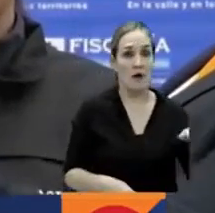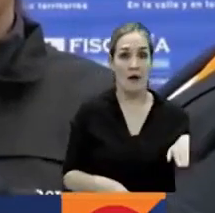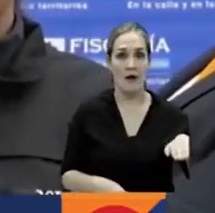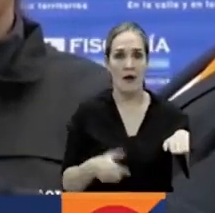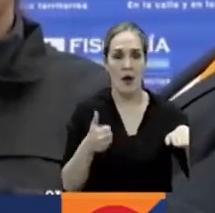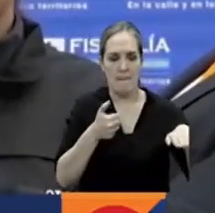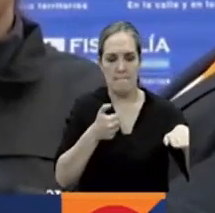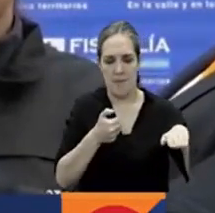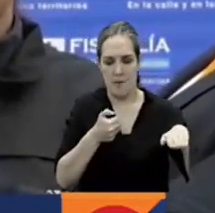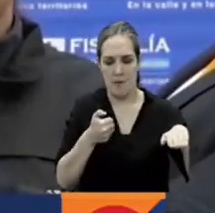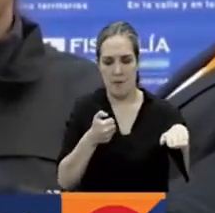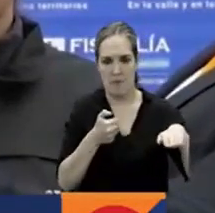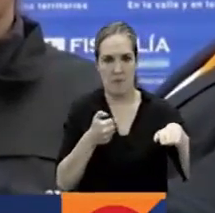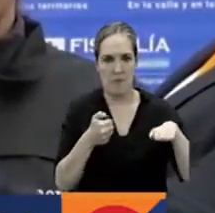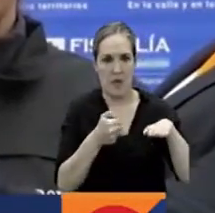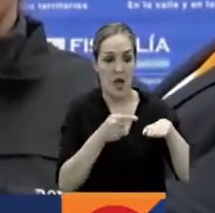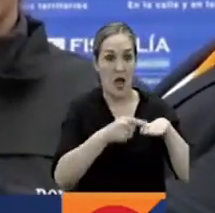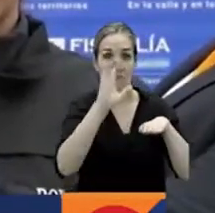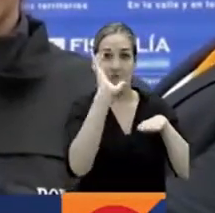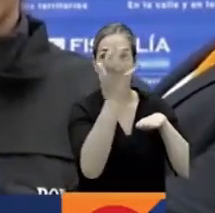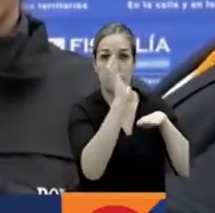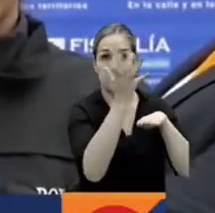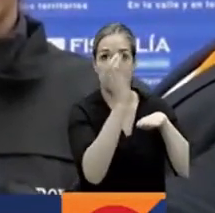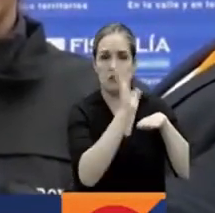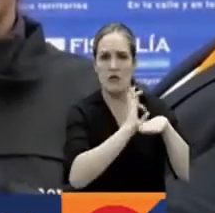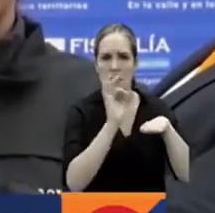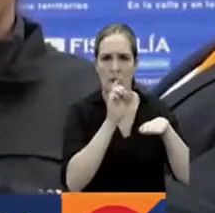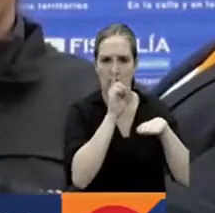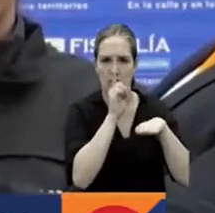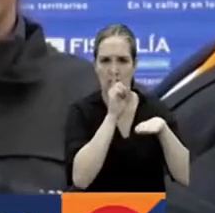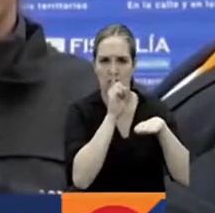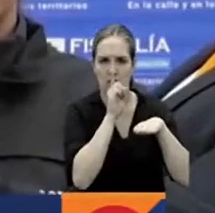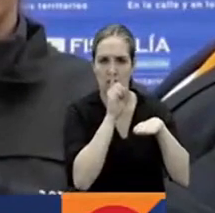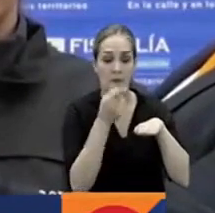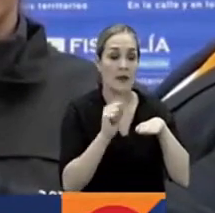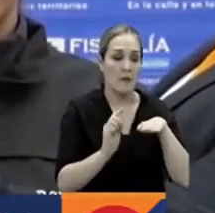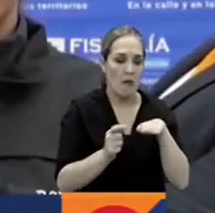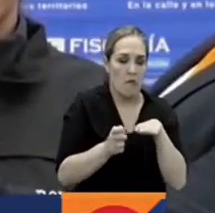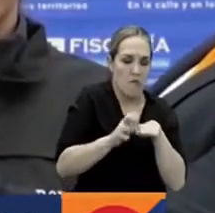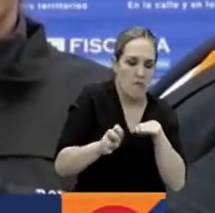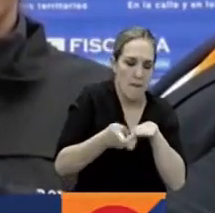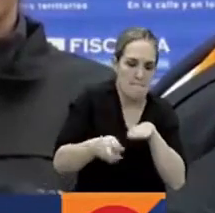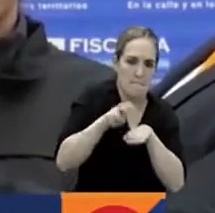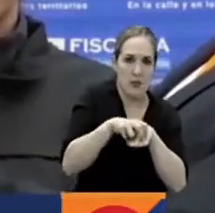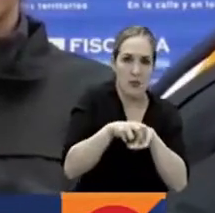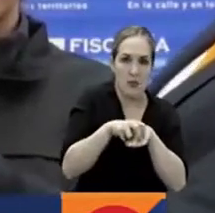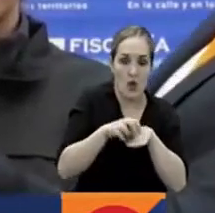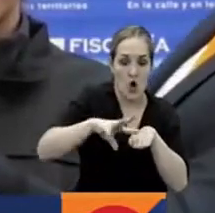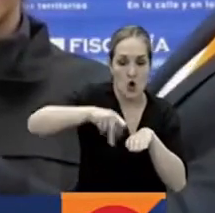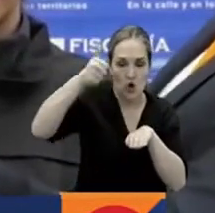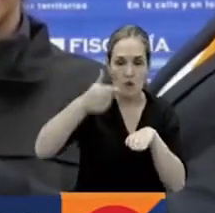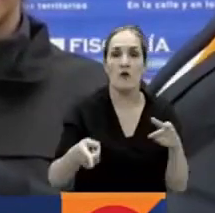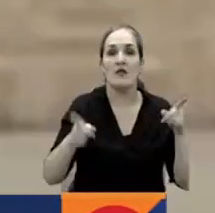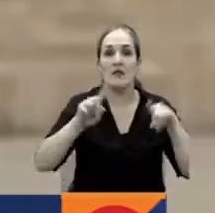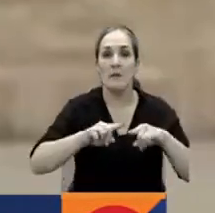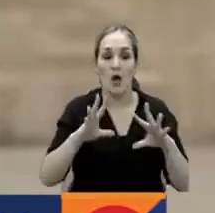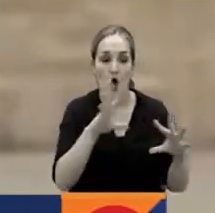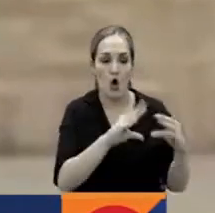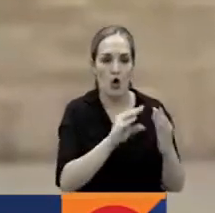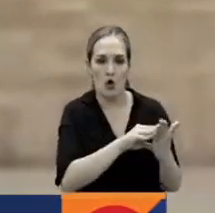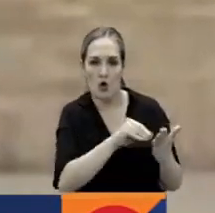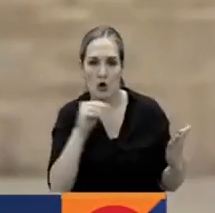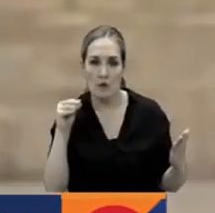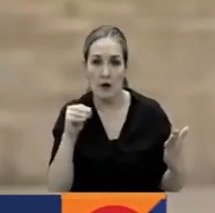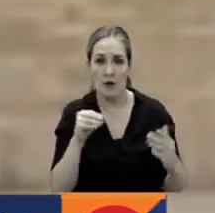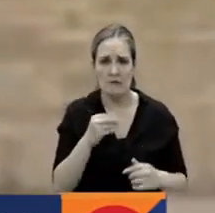efectivamente inhibir la señal de los automóviles. El segundo, lograr desbloquear el automóvil y el tercero, copiar el código. Era